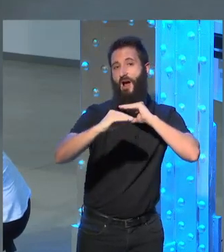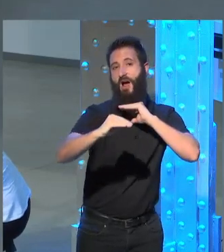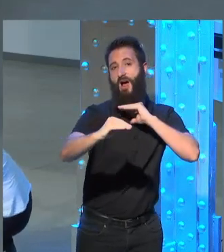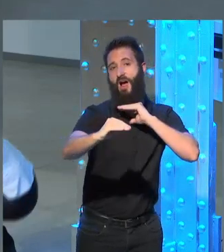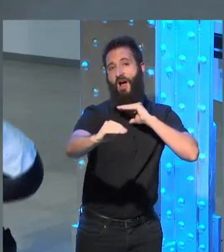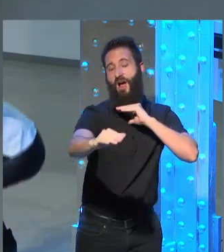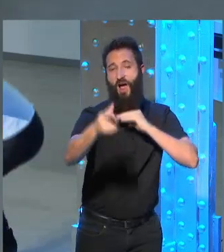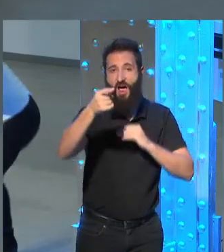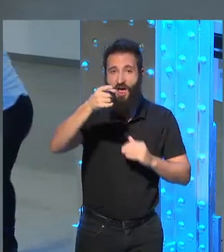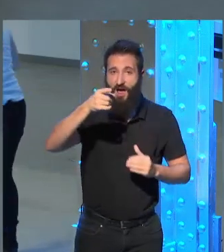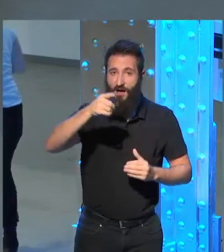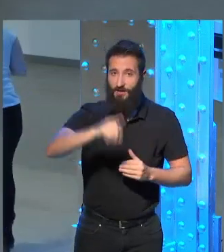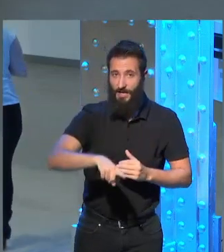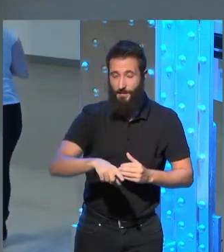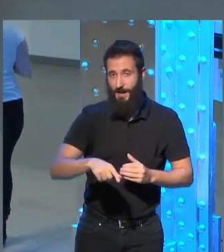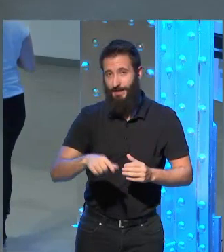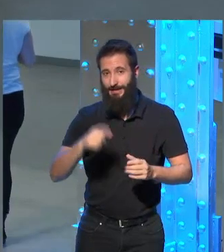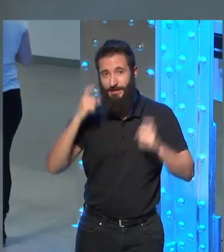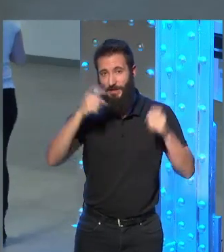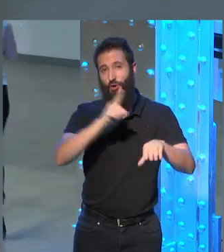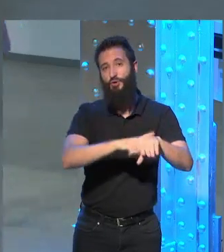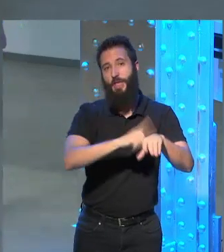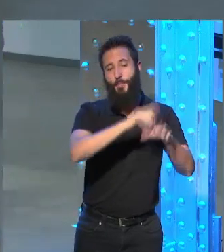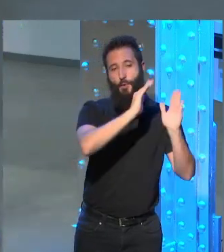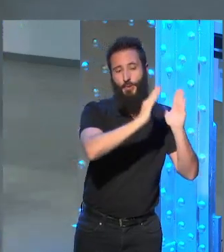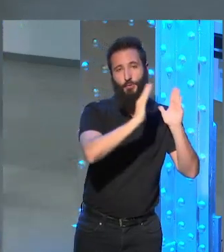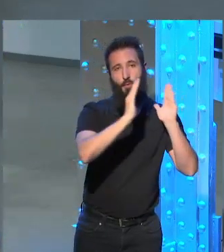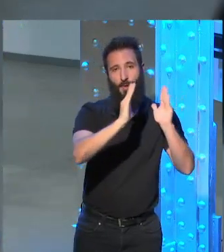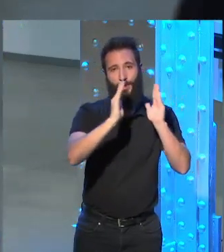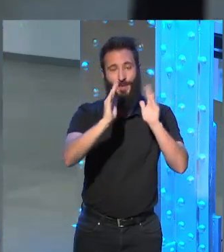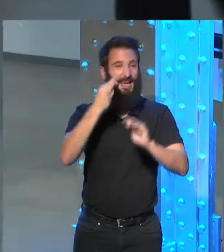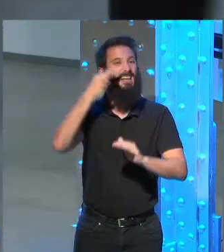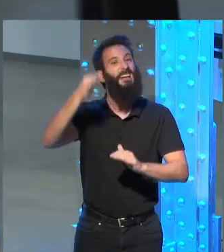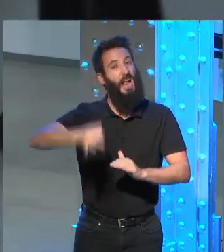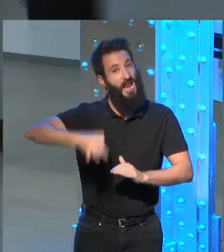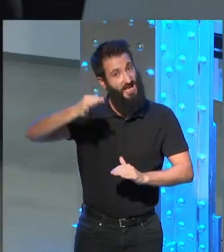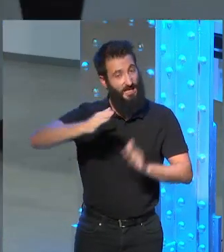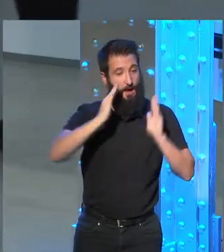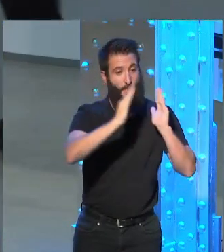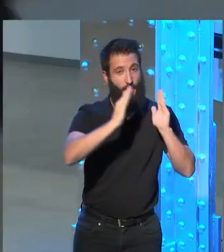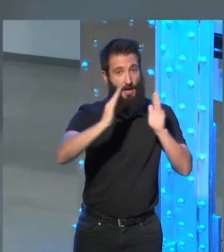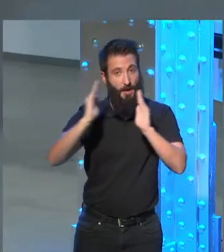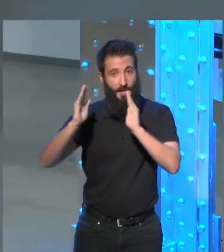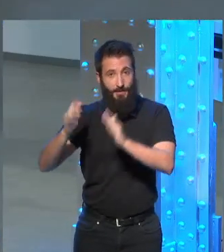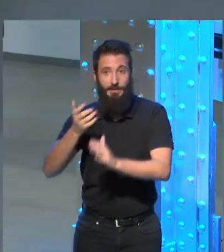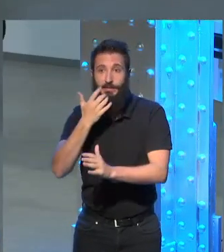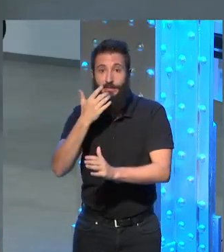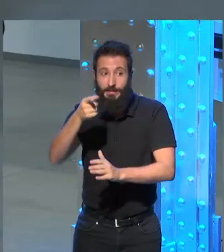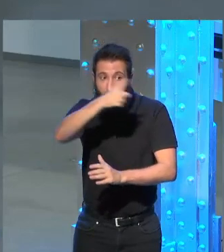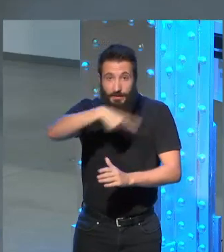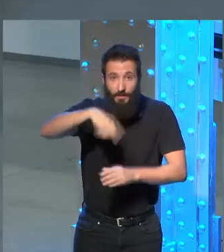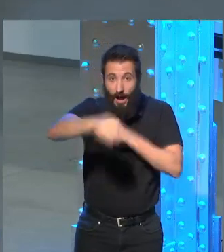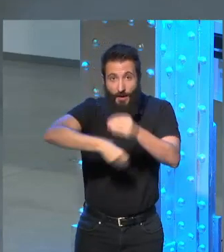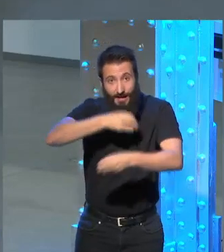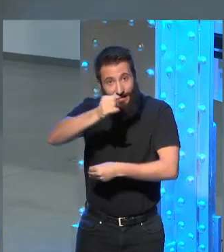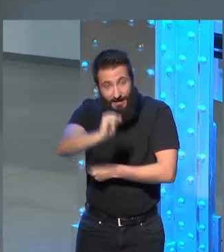y de acuerdo a una cronología realista yo no hubiera podido contar esa historia